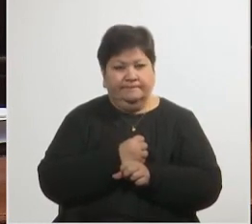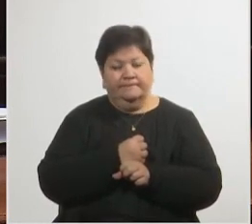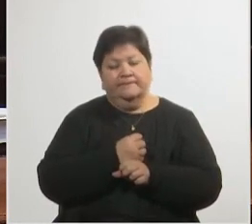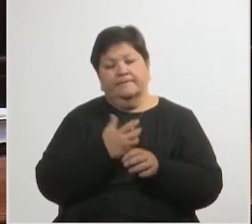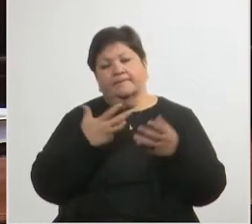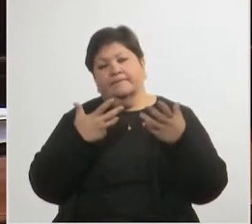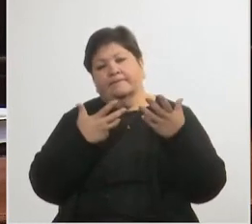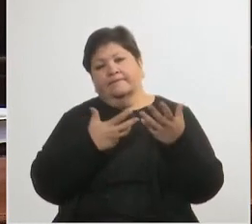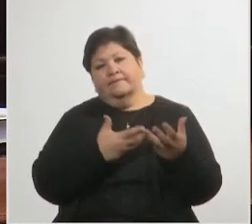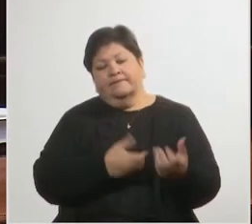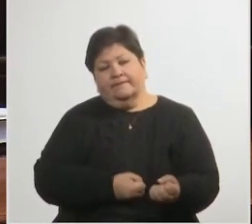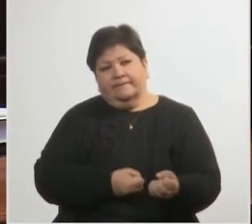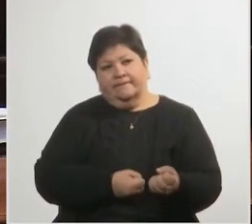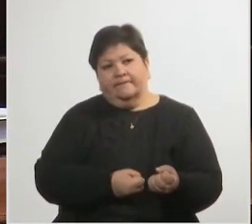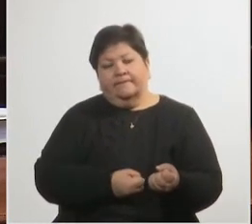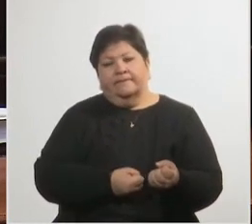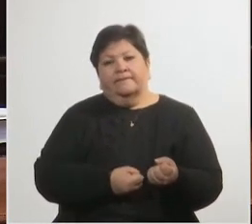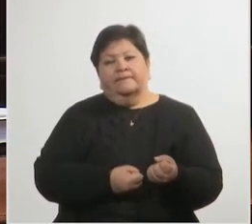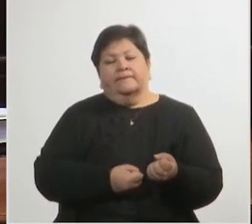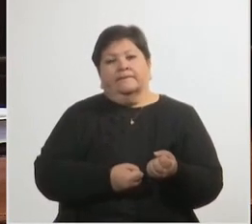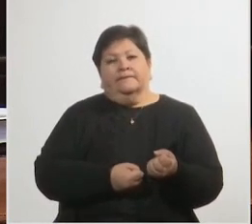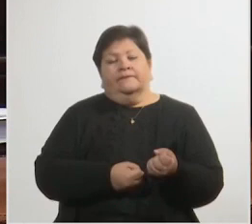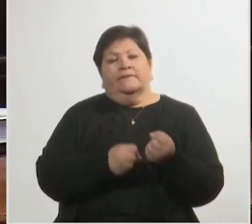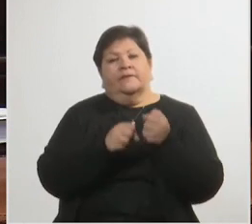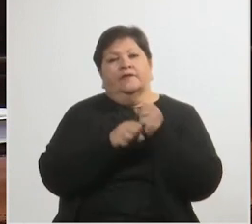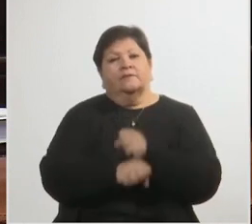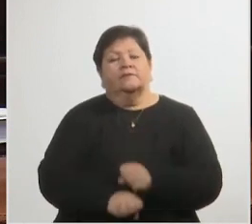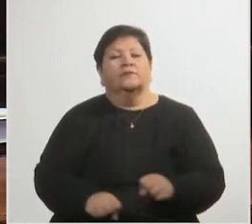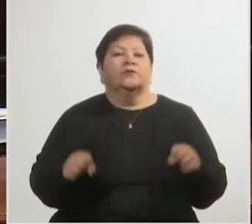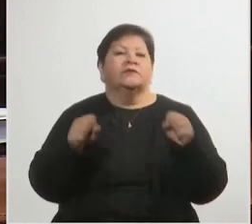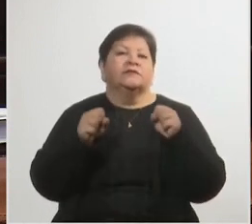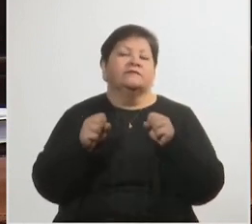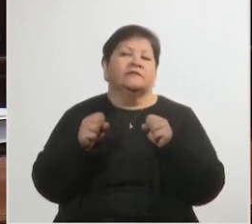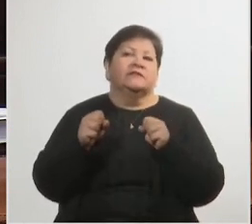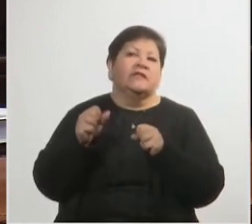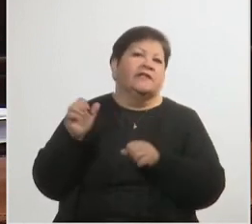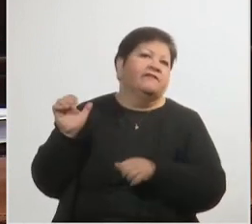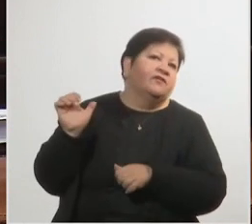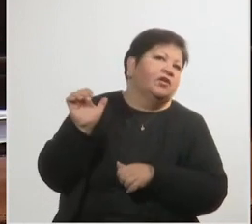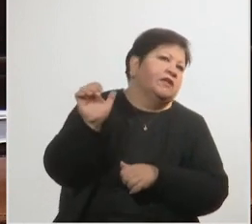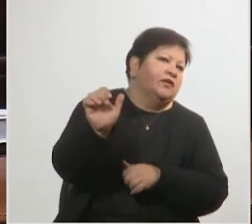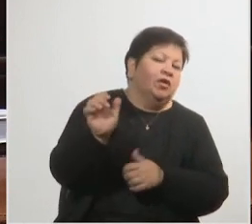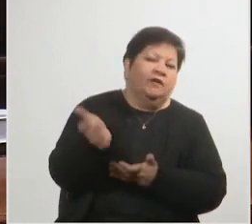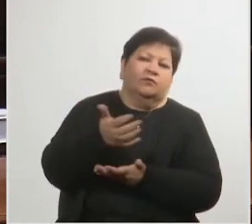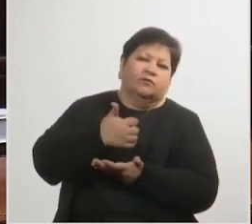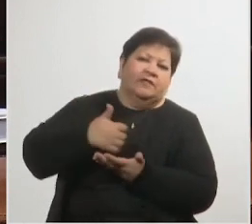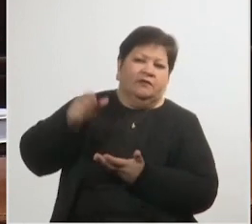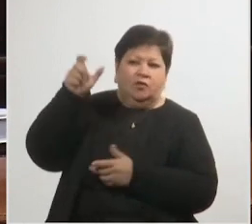favorece la posibilidad de violadores, abusadores,